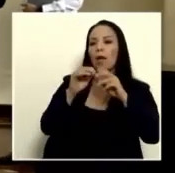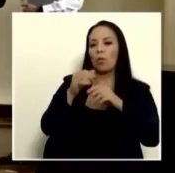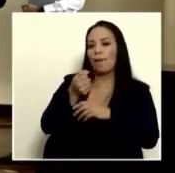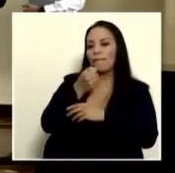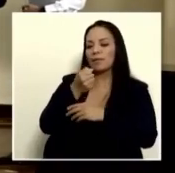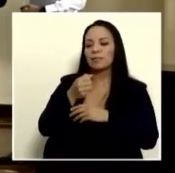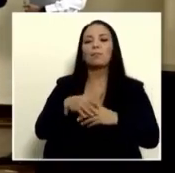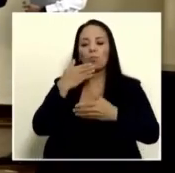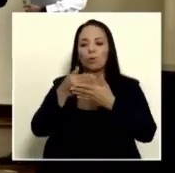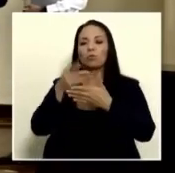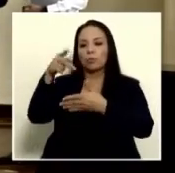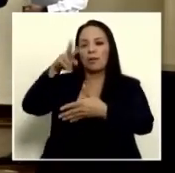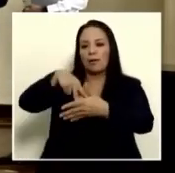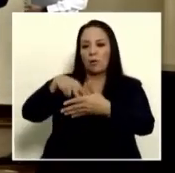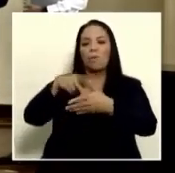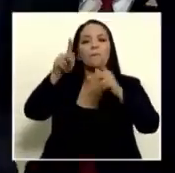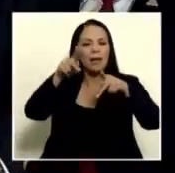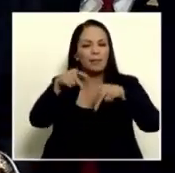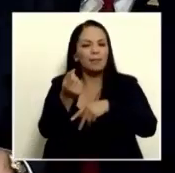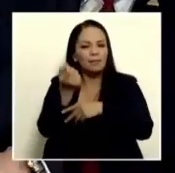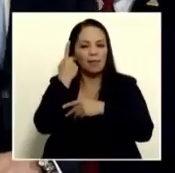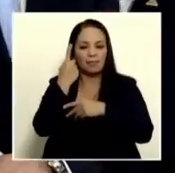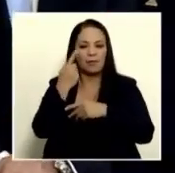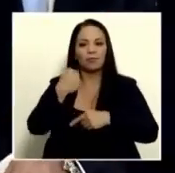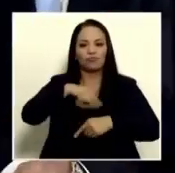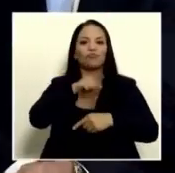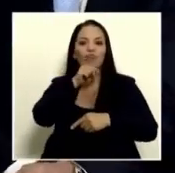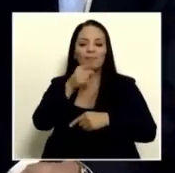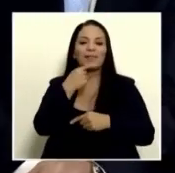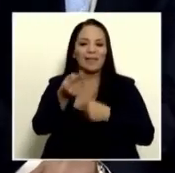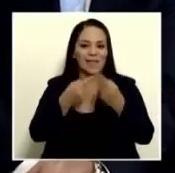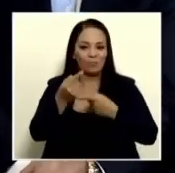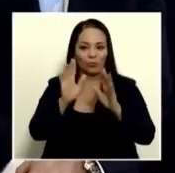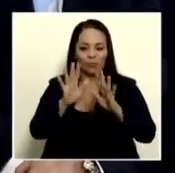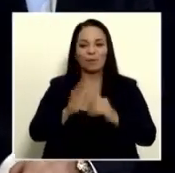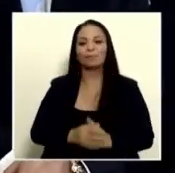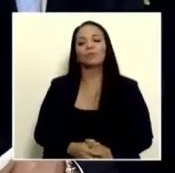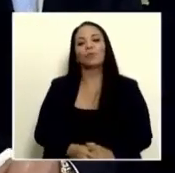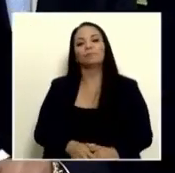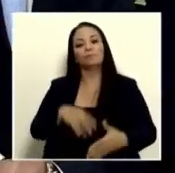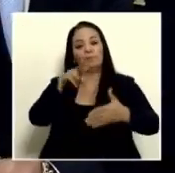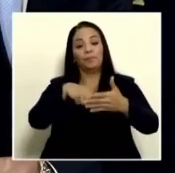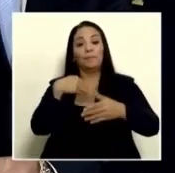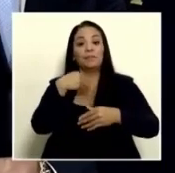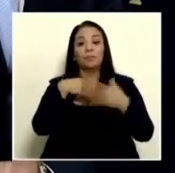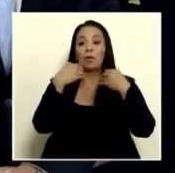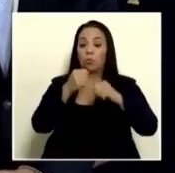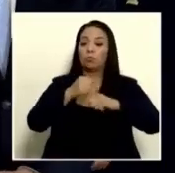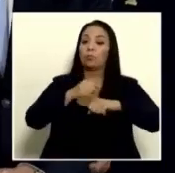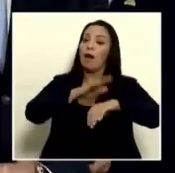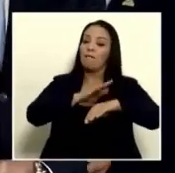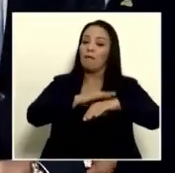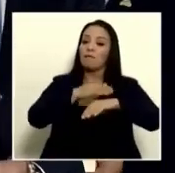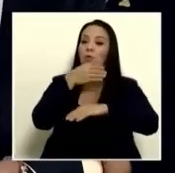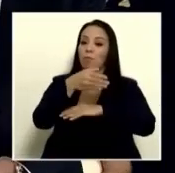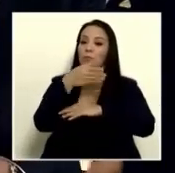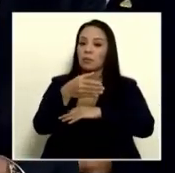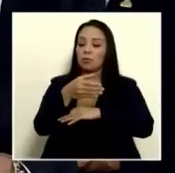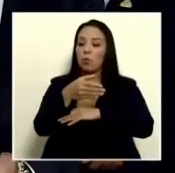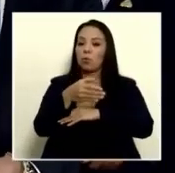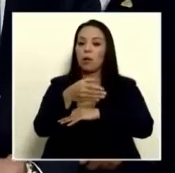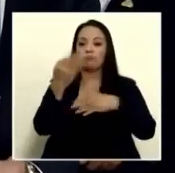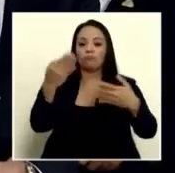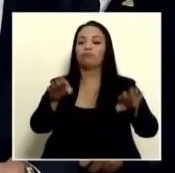prensa. Bueno, léalo para que la gente sepa qué fue lo que dijimos en realidad. El Ministerio de Salud avala recomendación sobre la